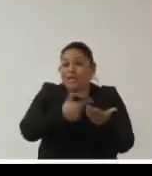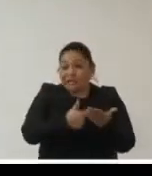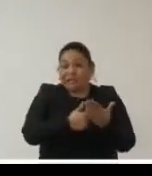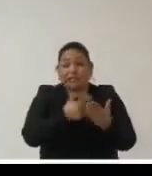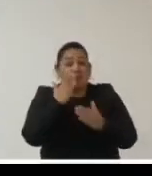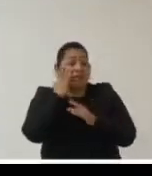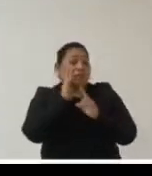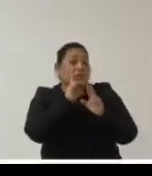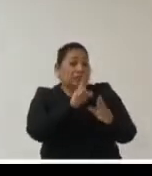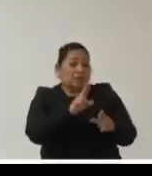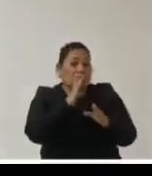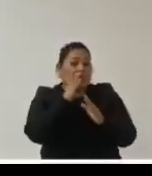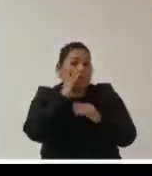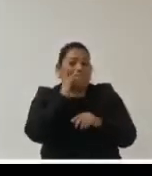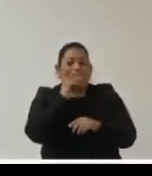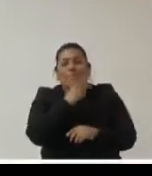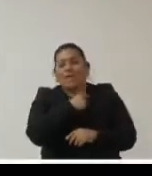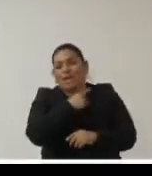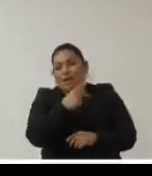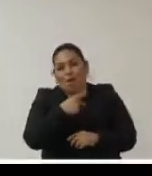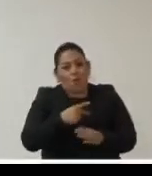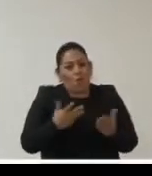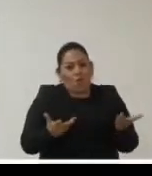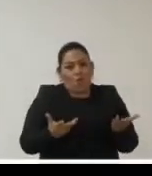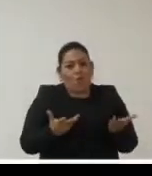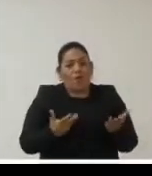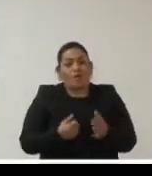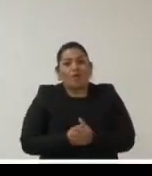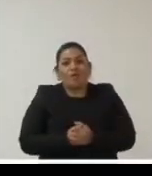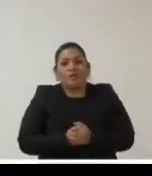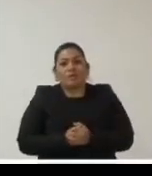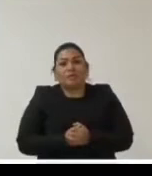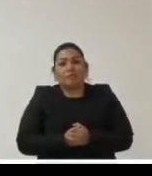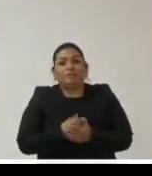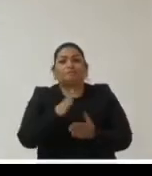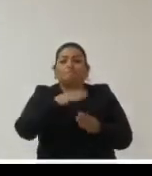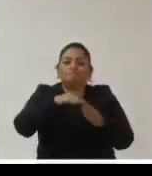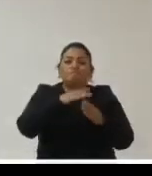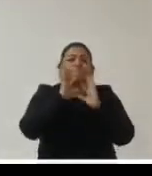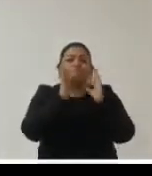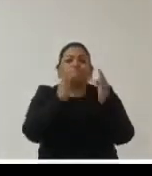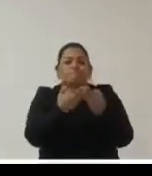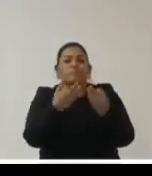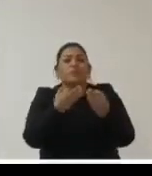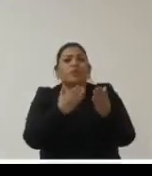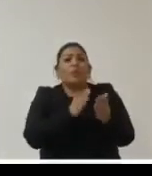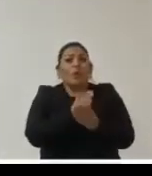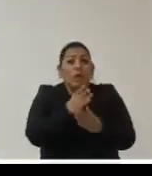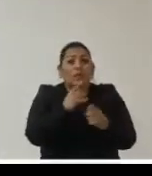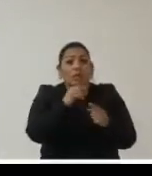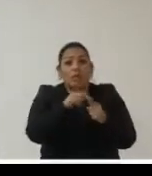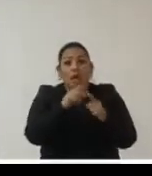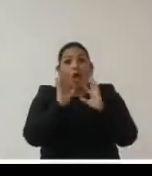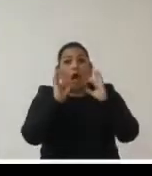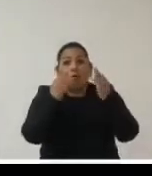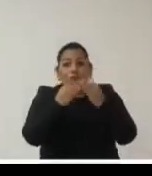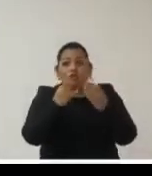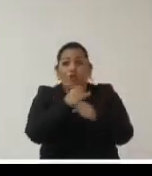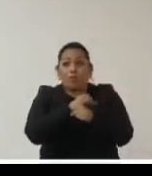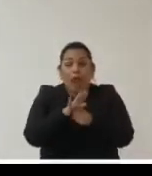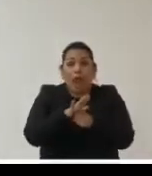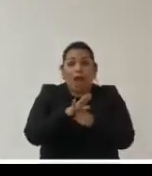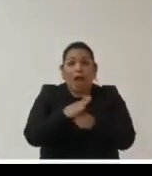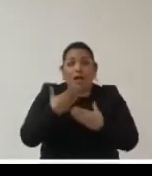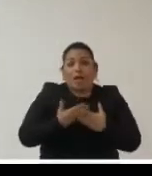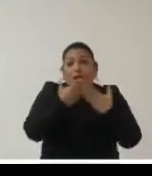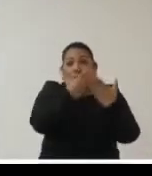estado de normalidad entonces tenemos que buscar la manera de a través de estos mecanismos de información y